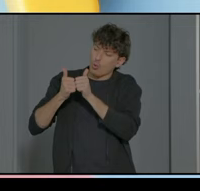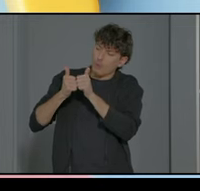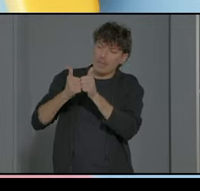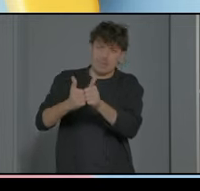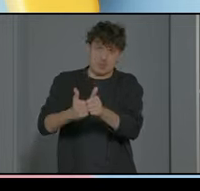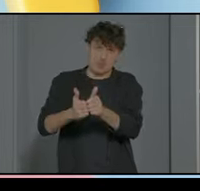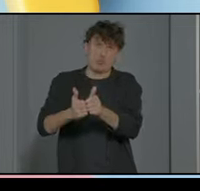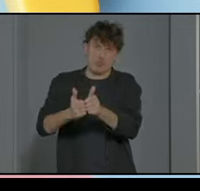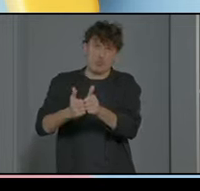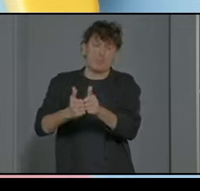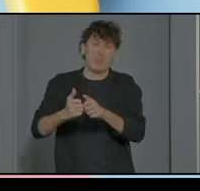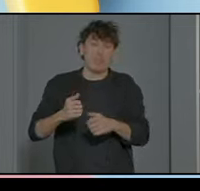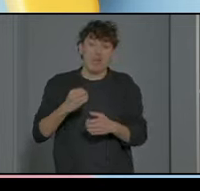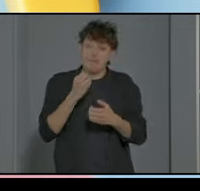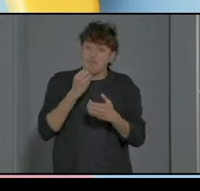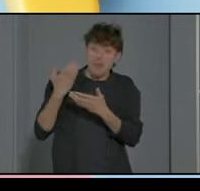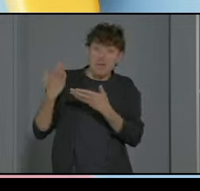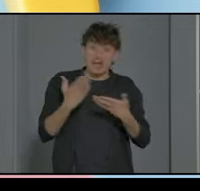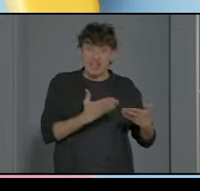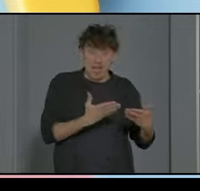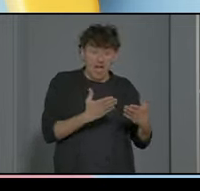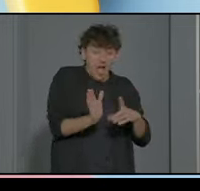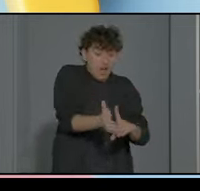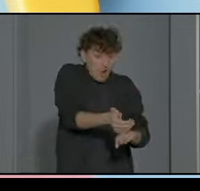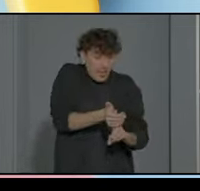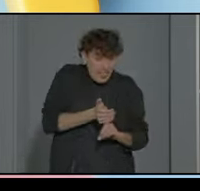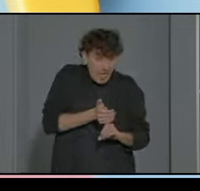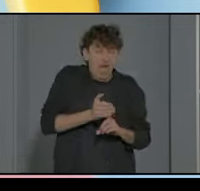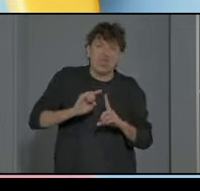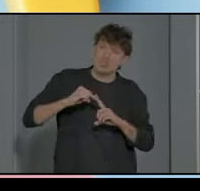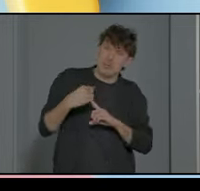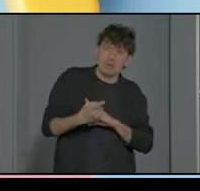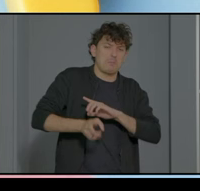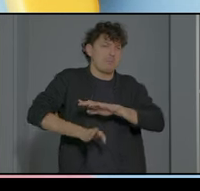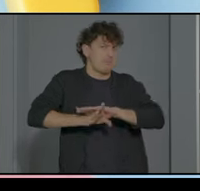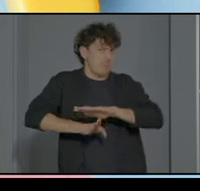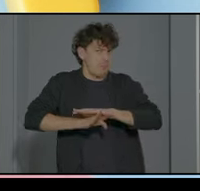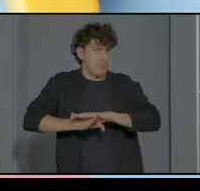luego después de la bienvenida de toda esta acogida pues continuar en esta línea